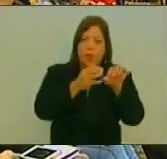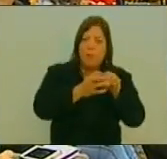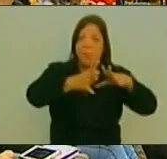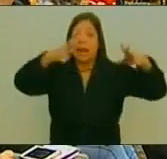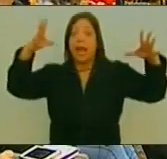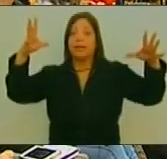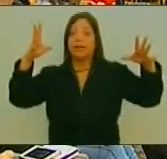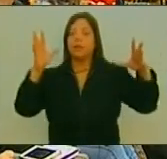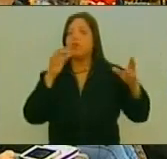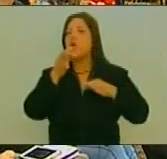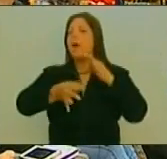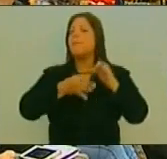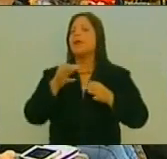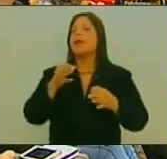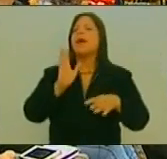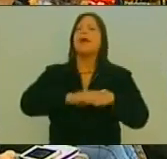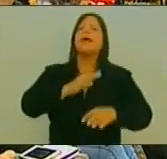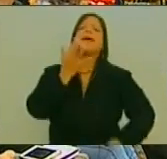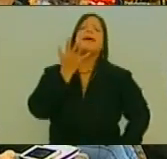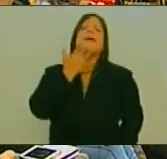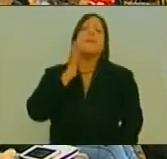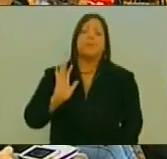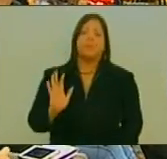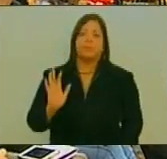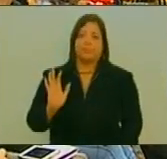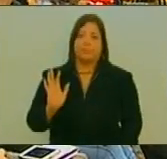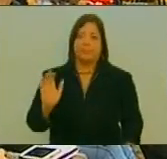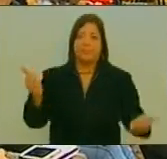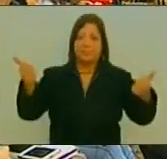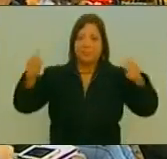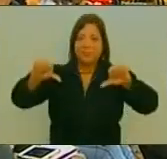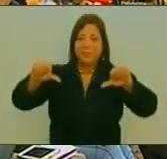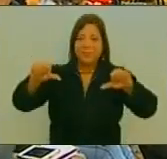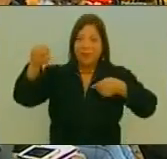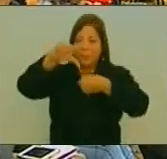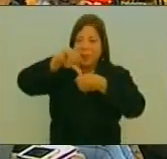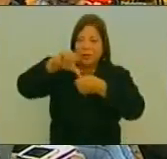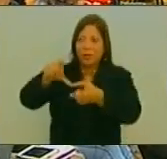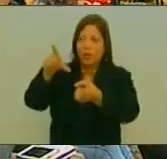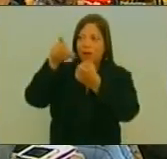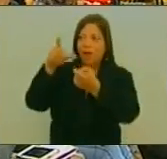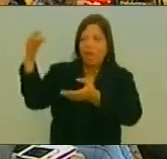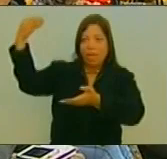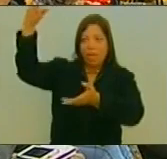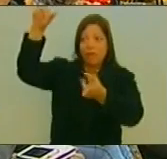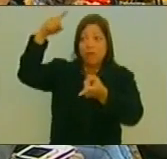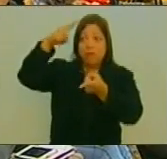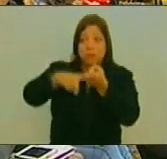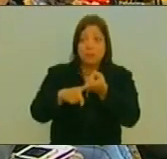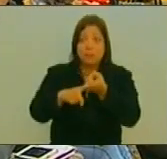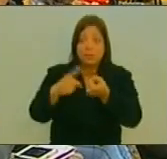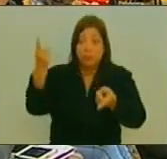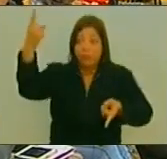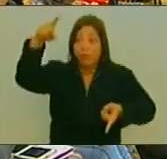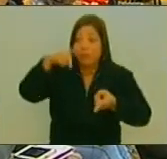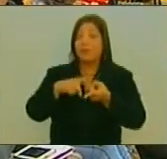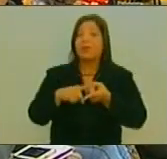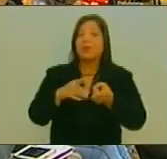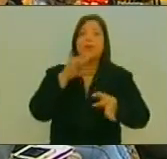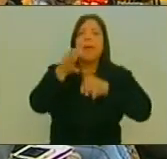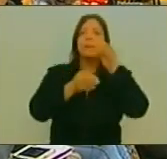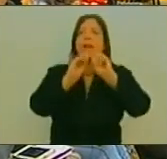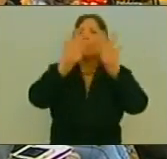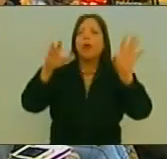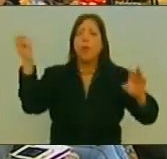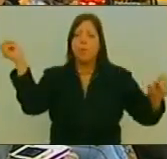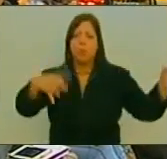no explican Por ejemplo La caída dramática Del ingreso petrolero Durante los últimos Tres años No explican Por ejemplo